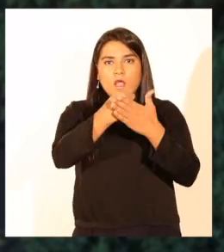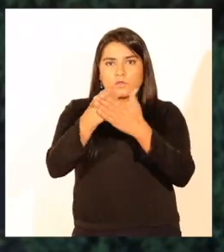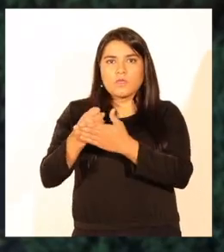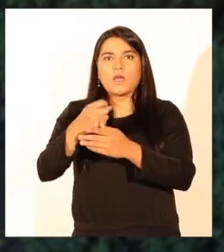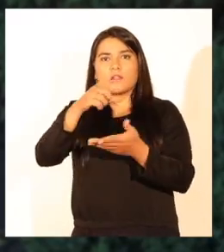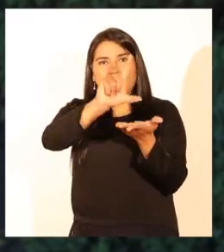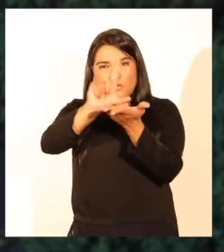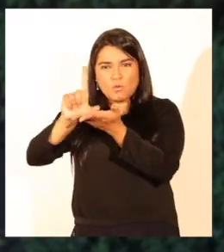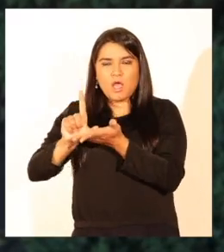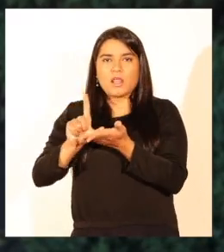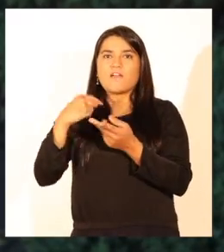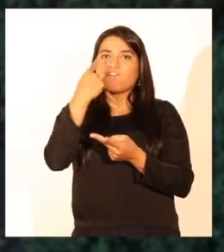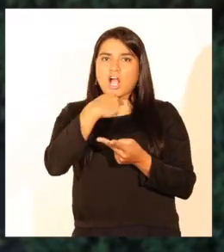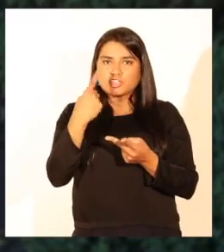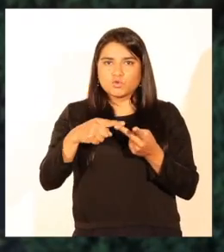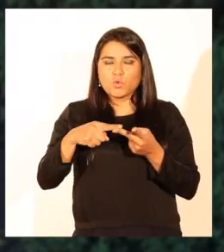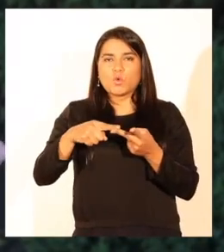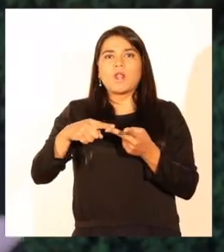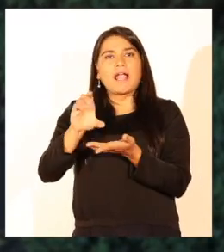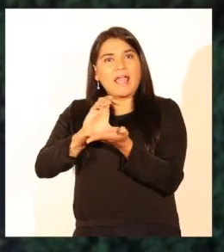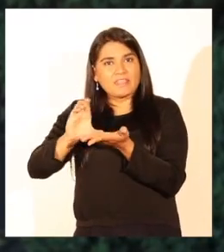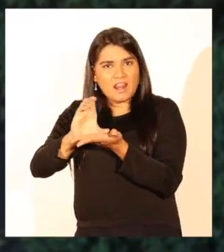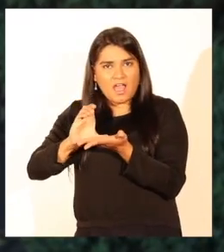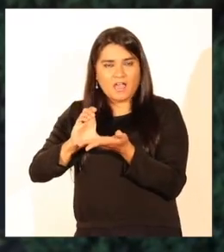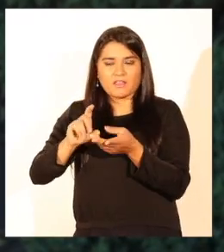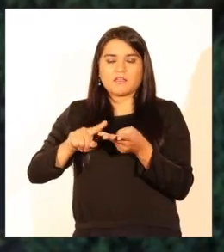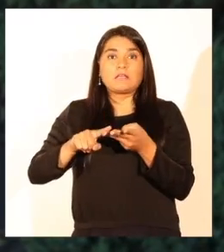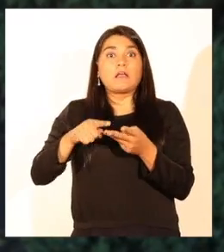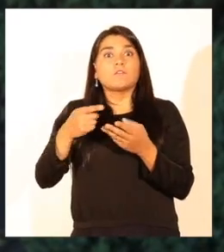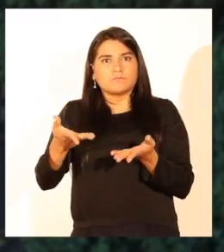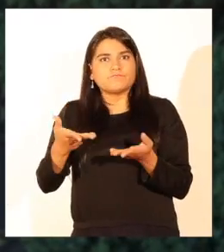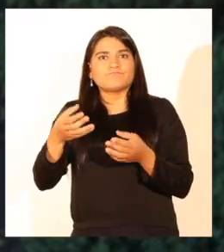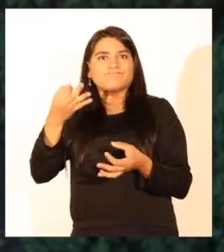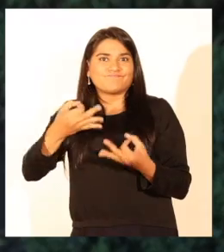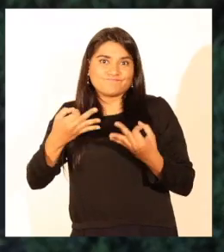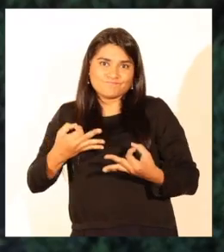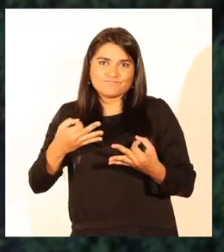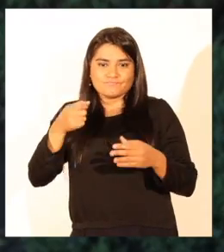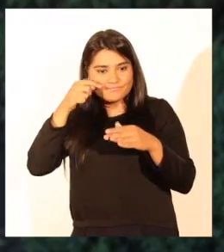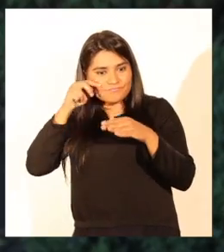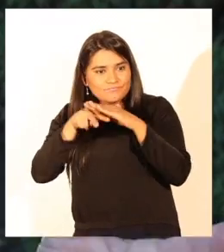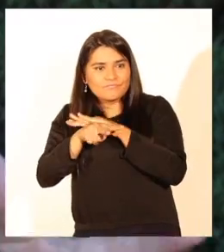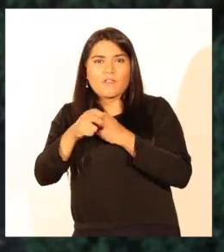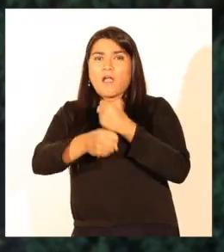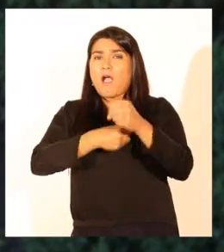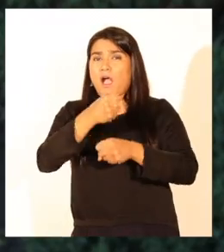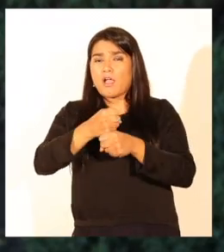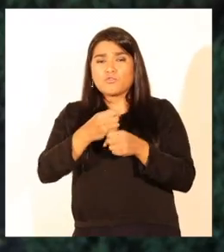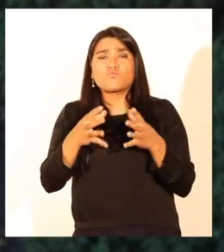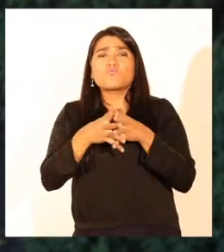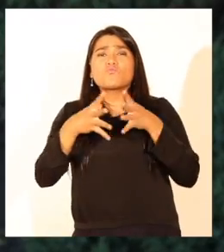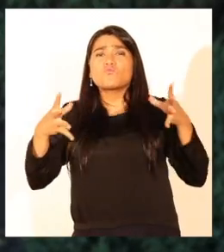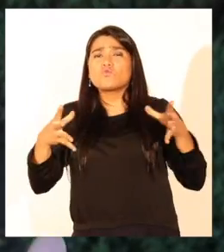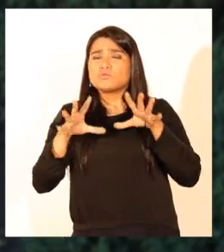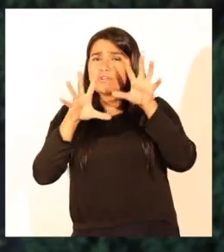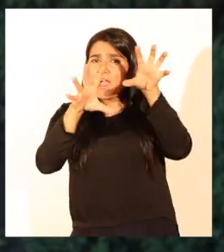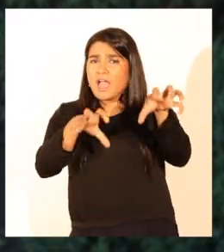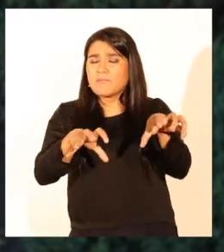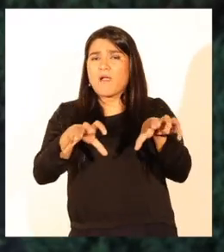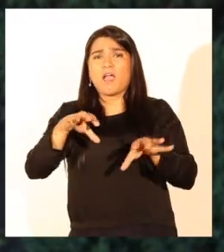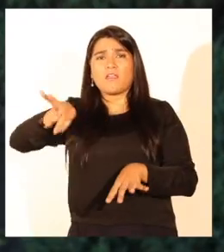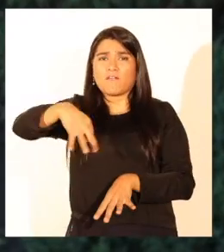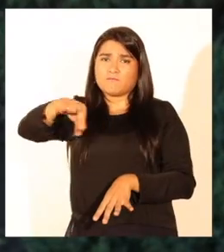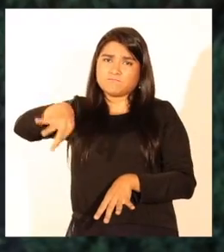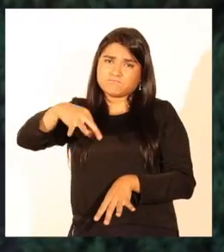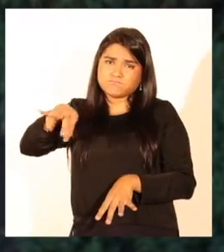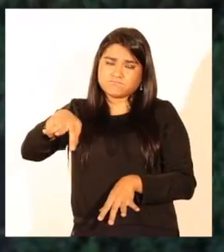Michayhue, Boca Sur, Candelaria, donde lamentablemente, desde por año, existe una sobrepoblación de